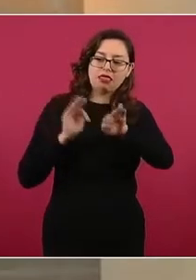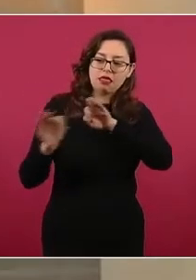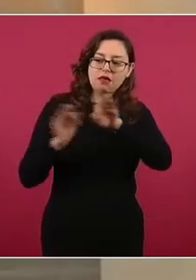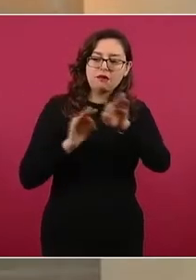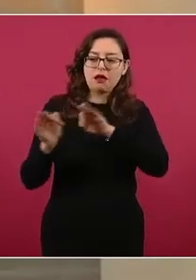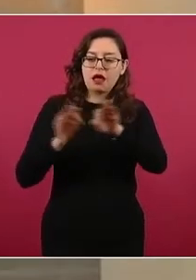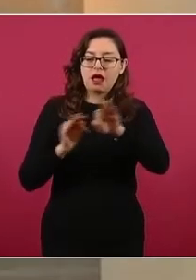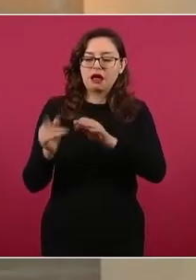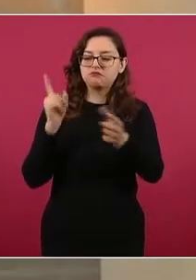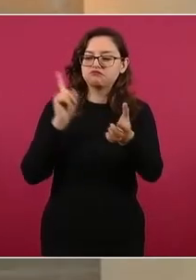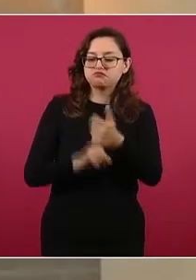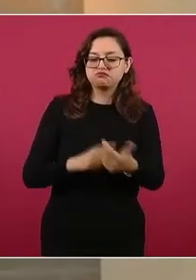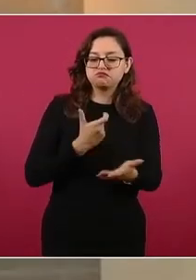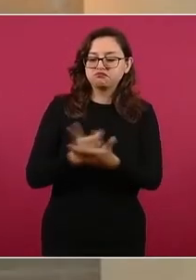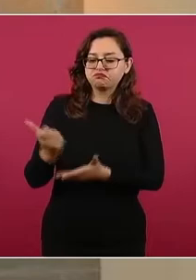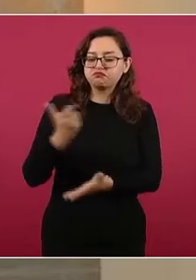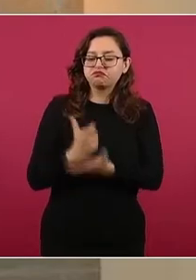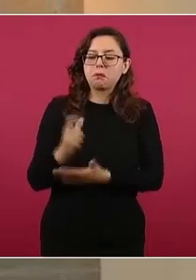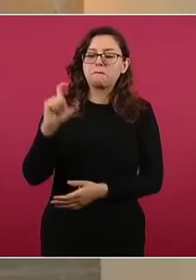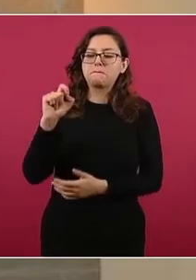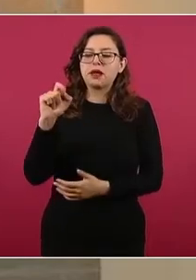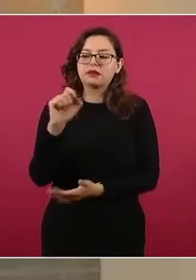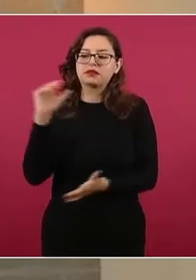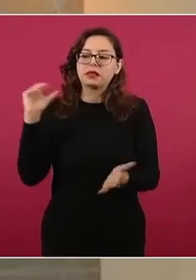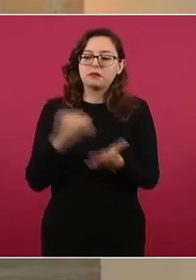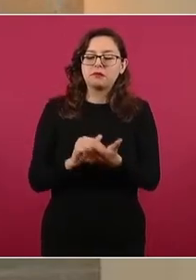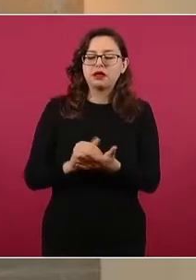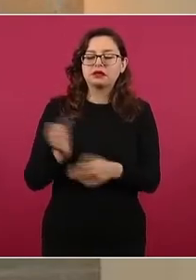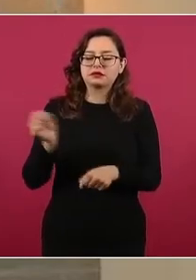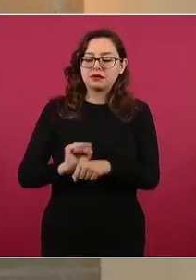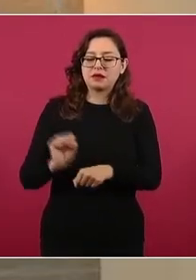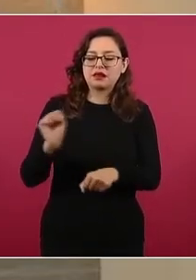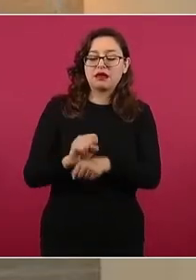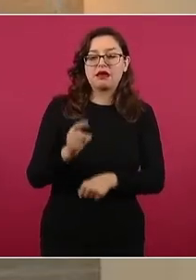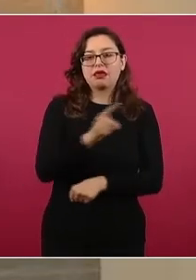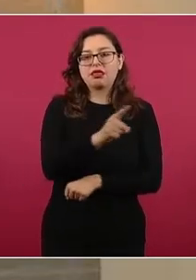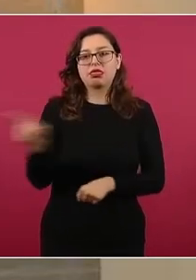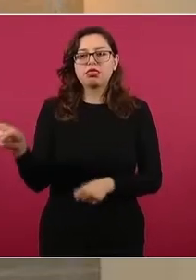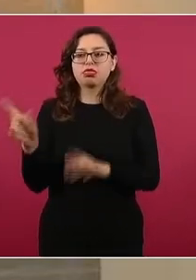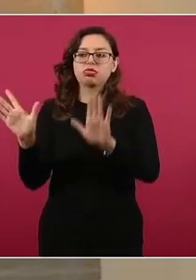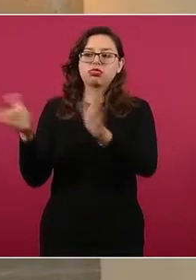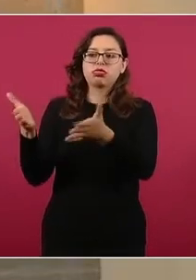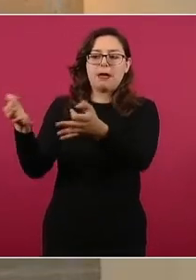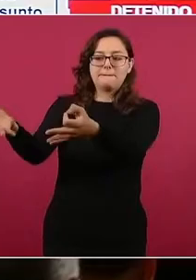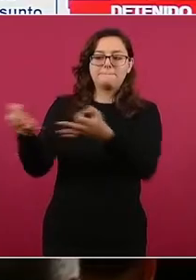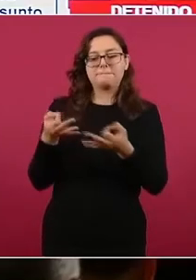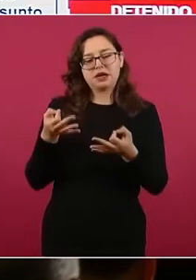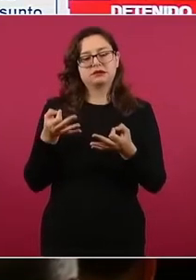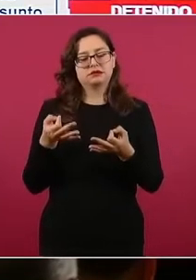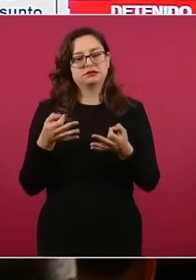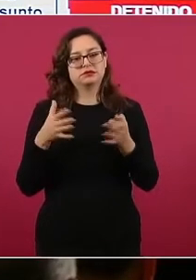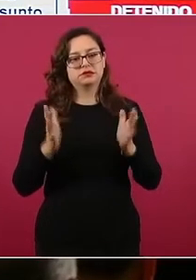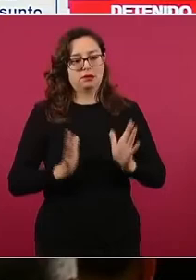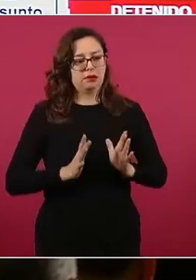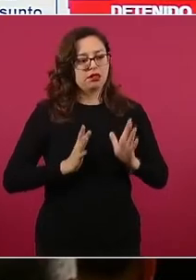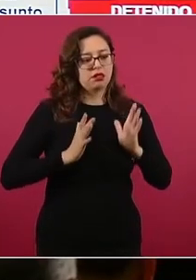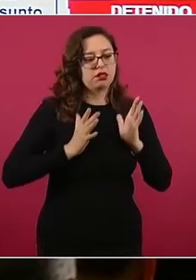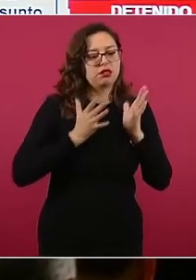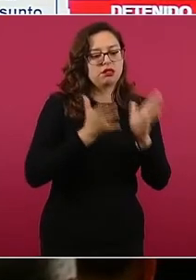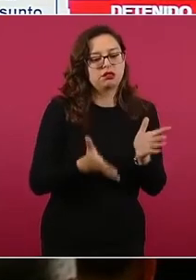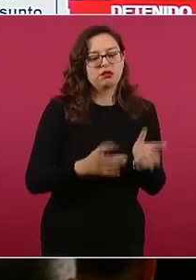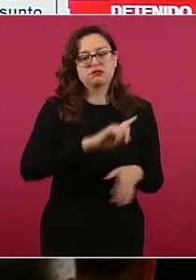era una maniobra criminal para someterlas y vincularlas a trata de explotación sexual